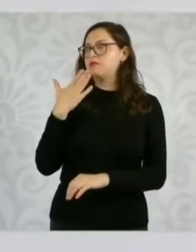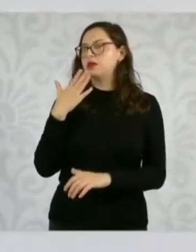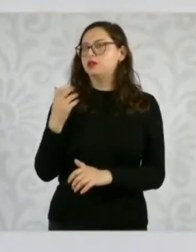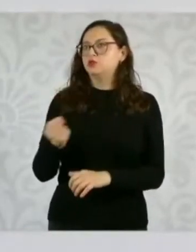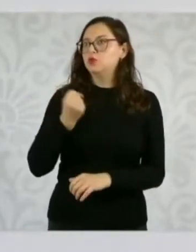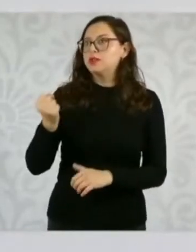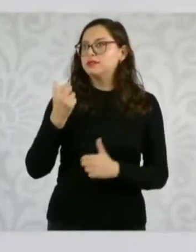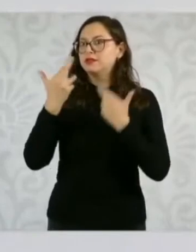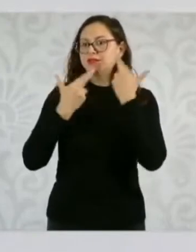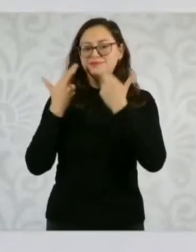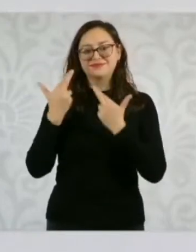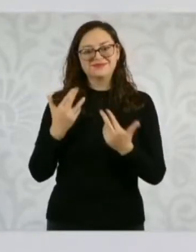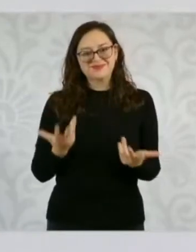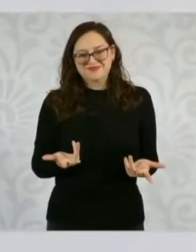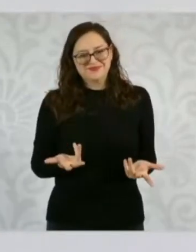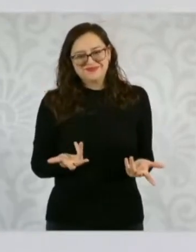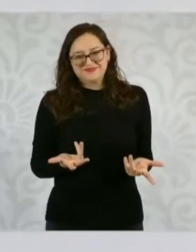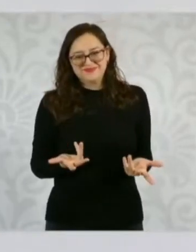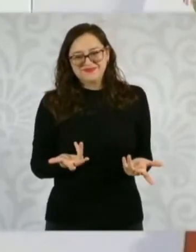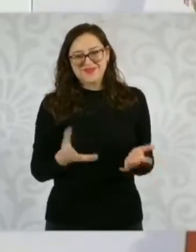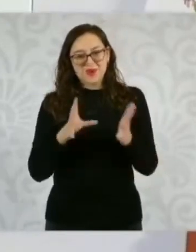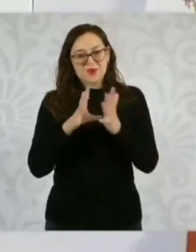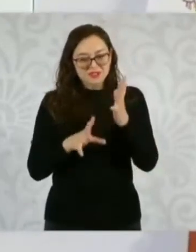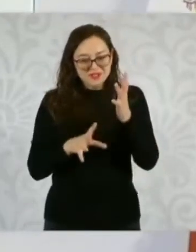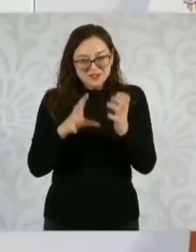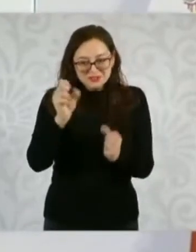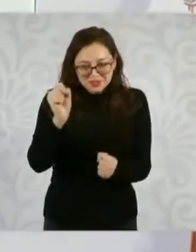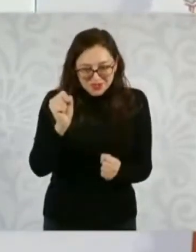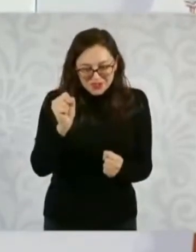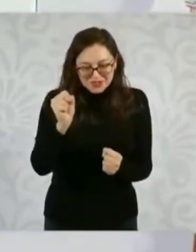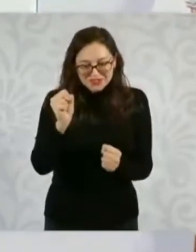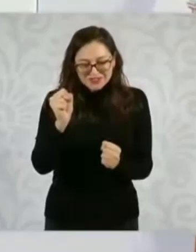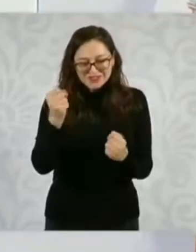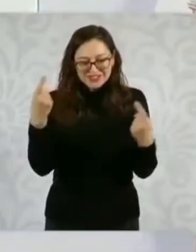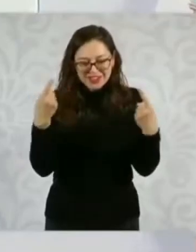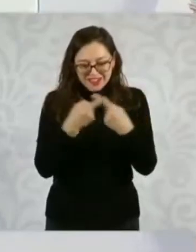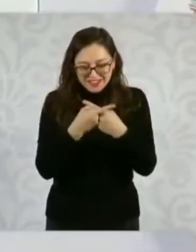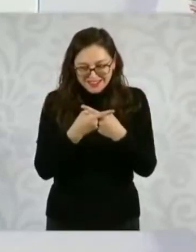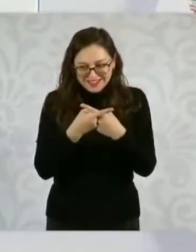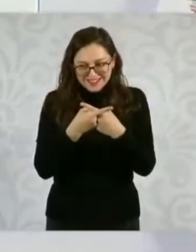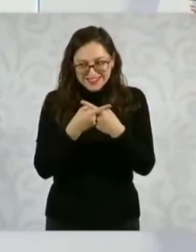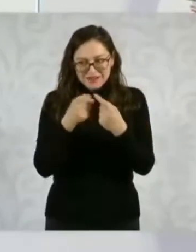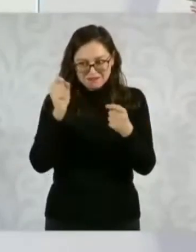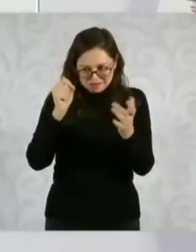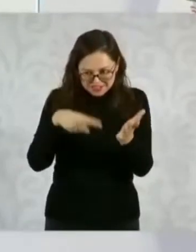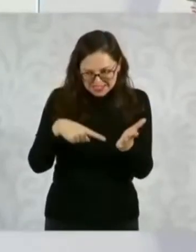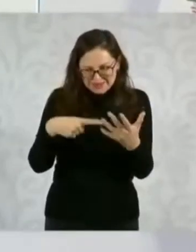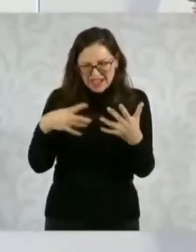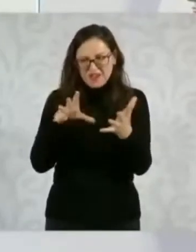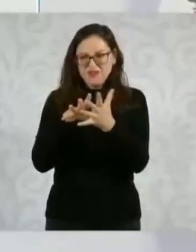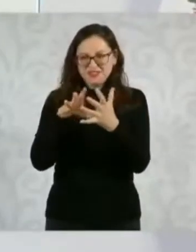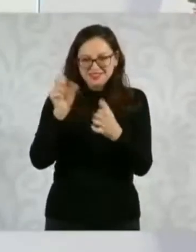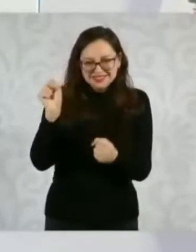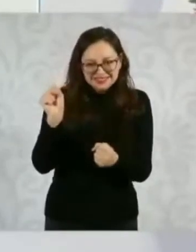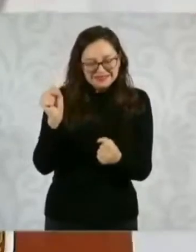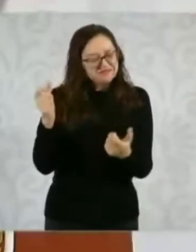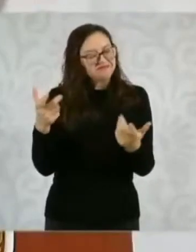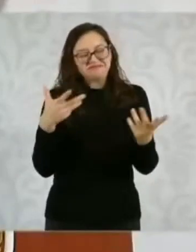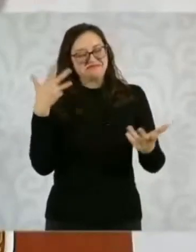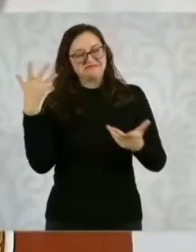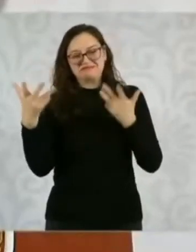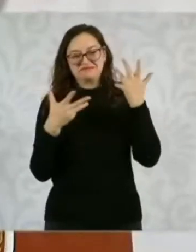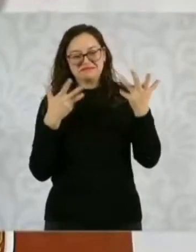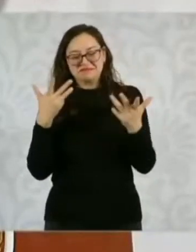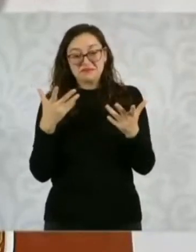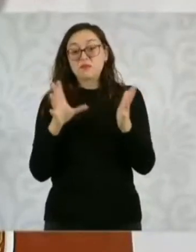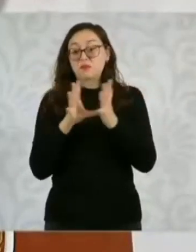La Constitución, ya lo dijimos, cómo se modifica, pues a través de la mayoría calificada en